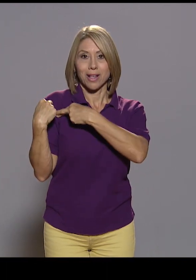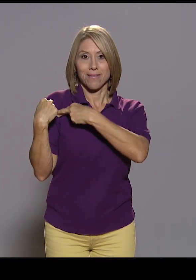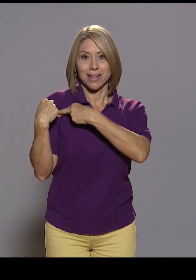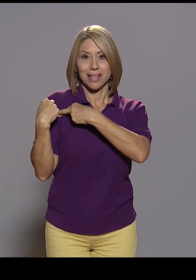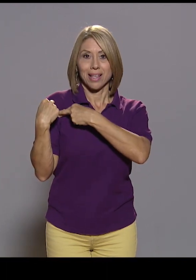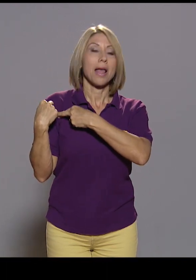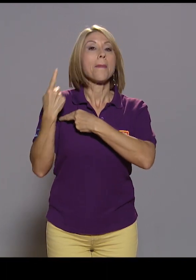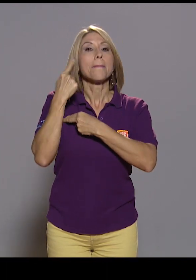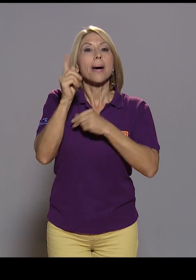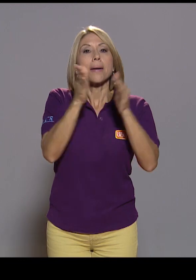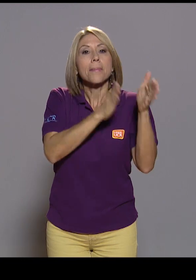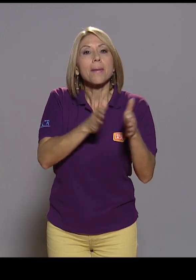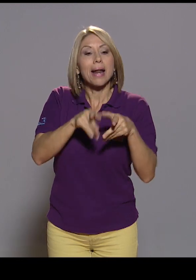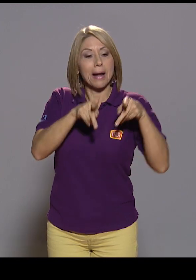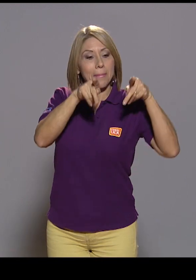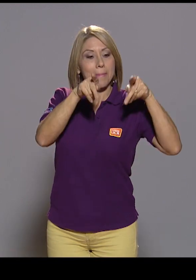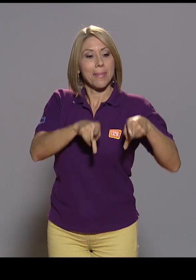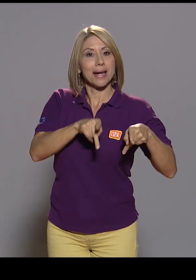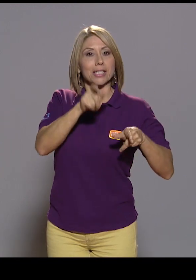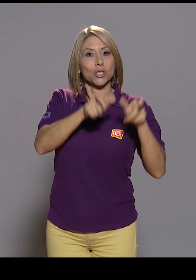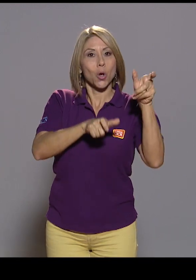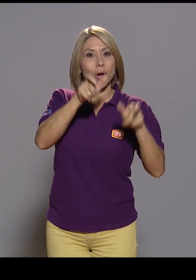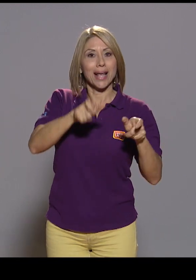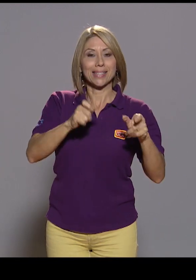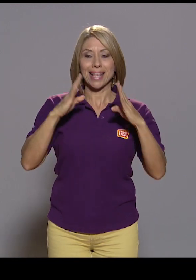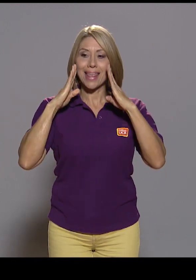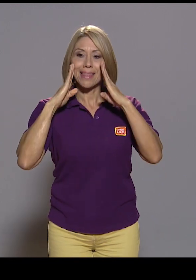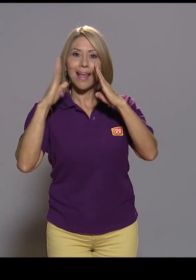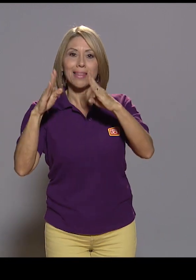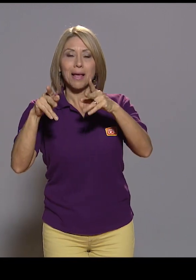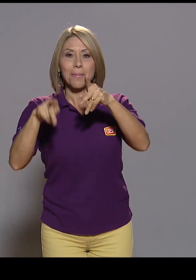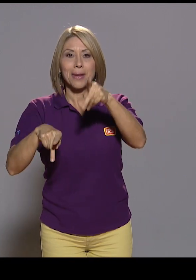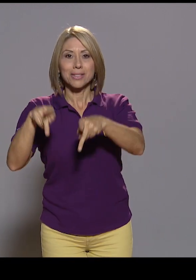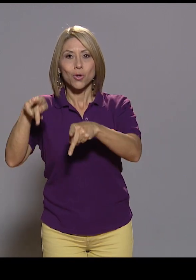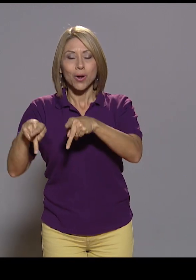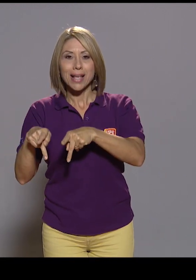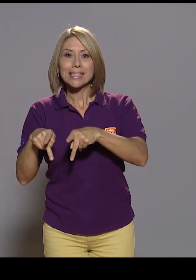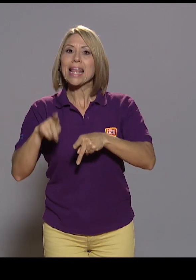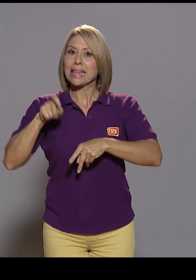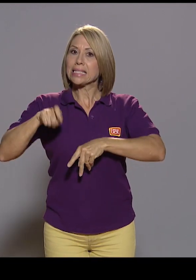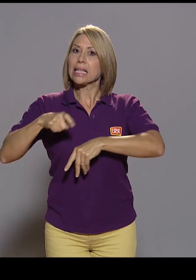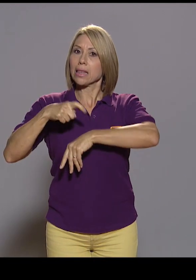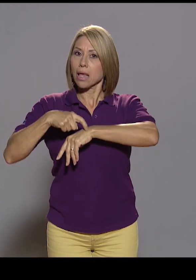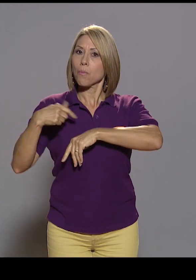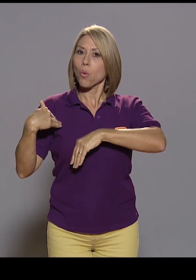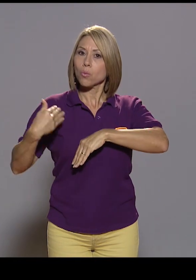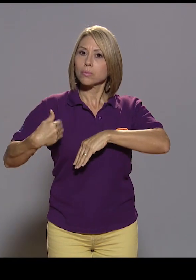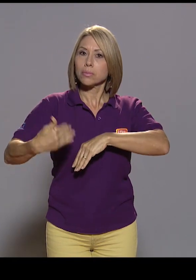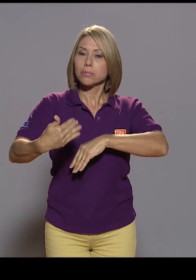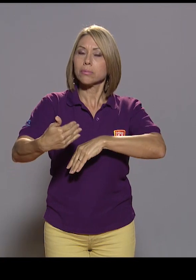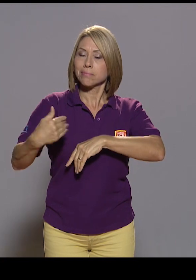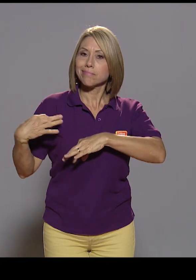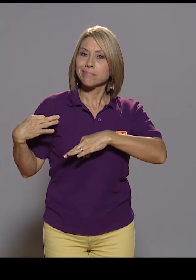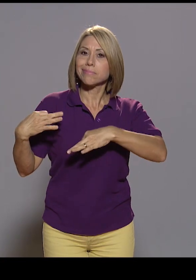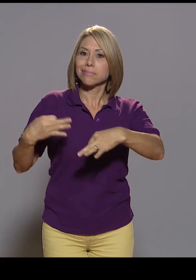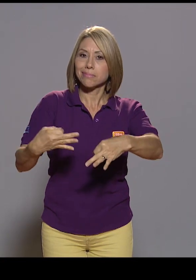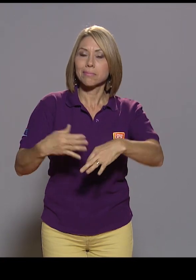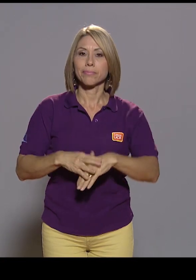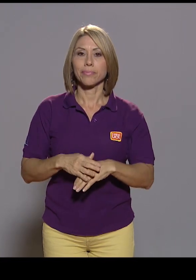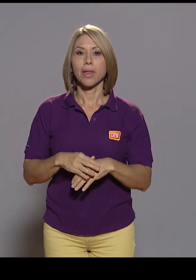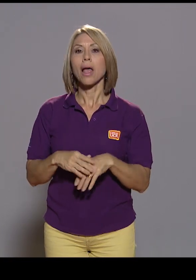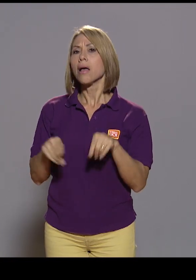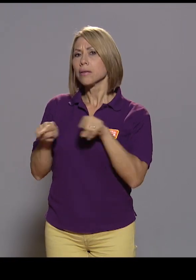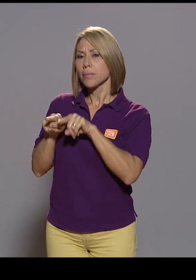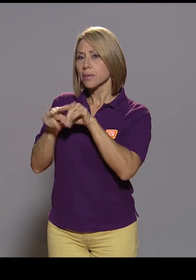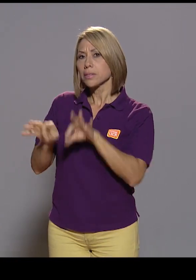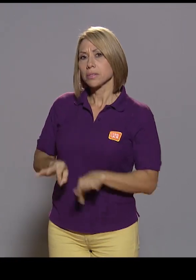que tratan con personas, se tenía que llevar su tiempo. María Eugenia, también aquí es importante y lo